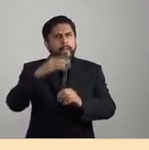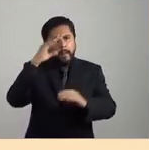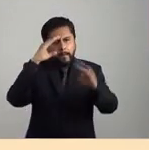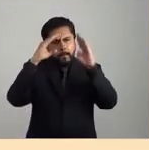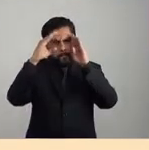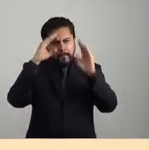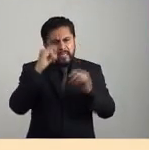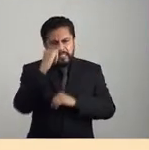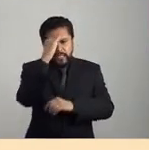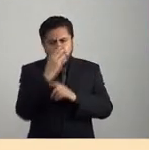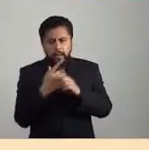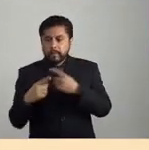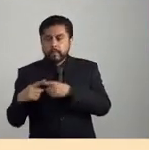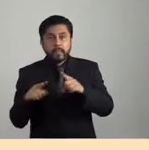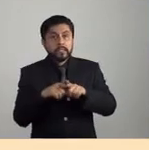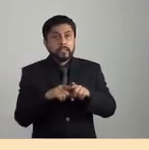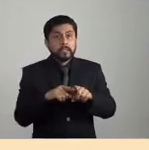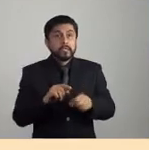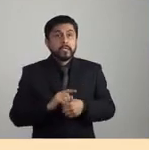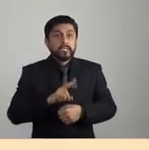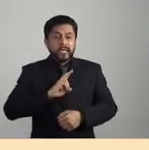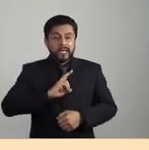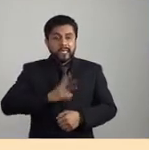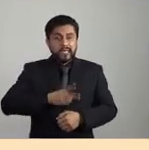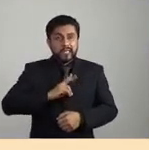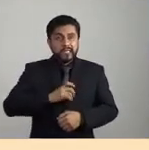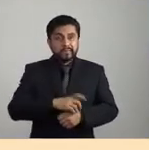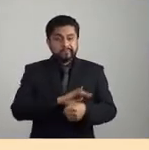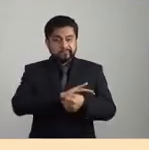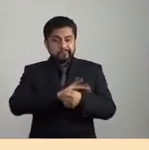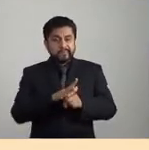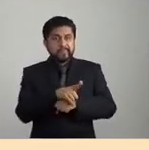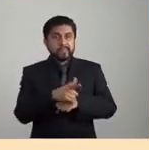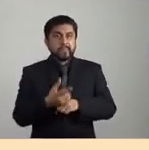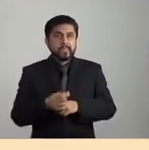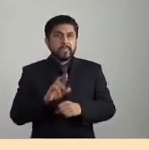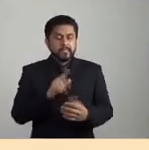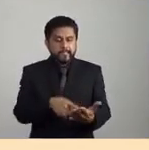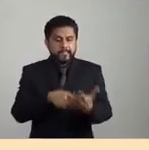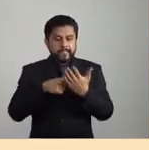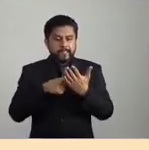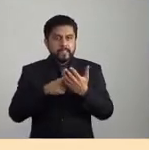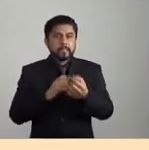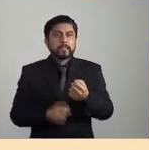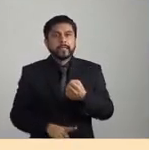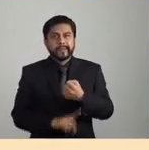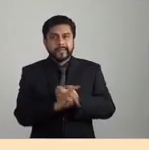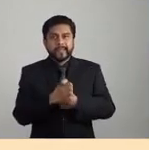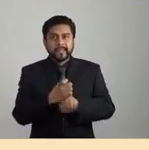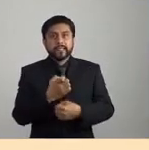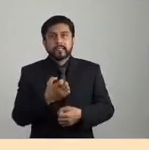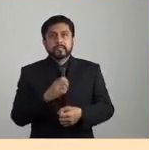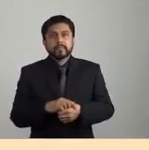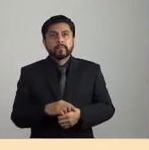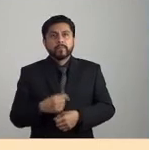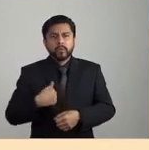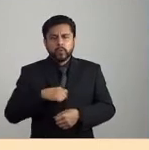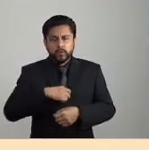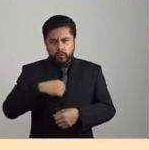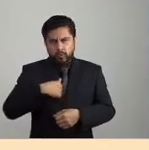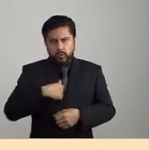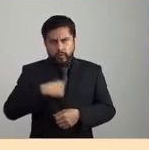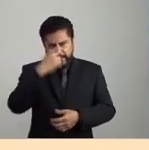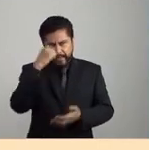imágenes, que el virus nos devuelve, ¿no?, y que en ese sentido creo que hay una dimensión